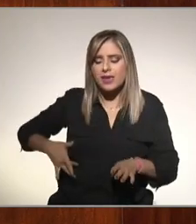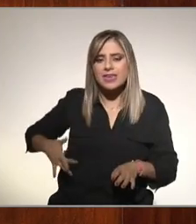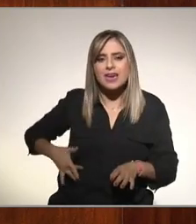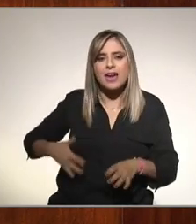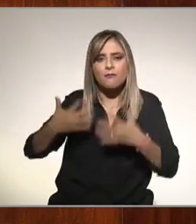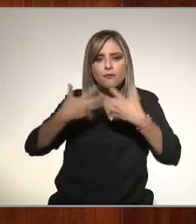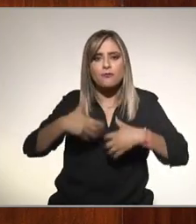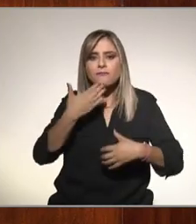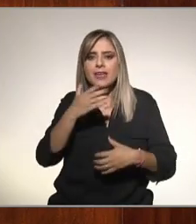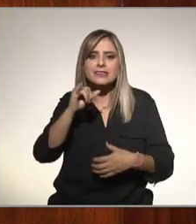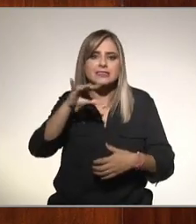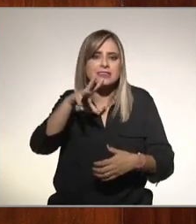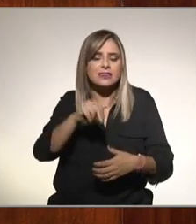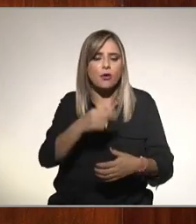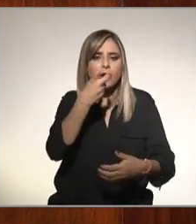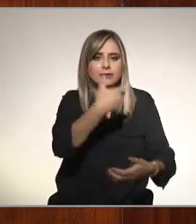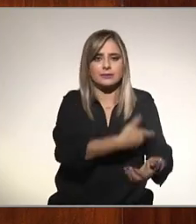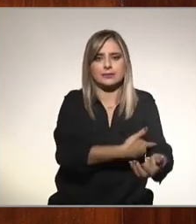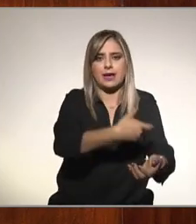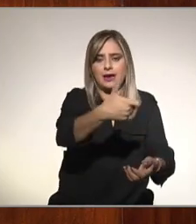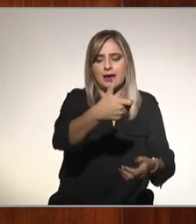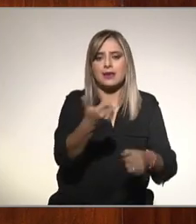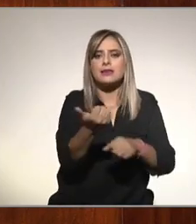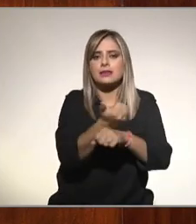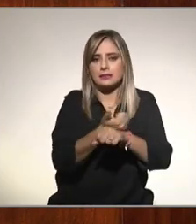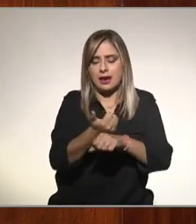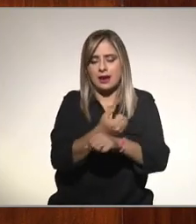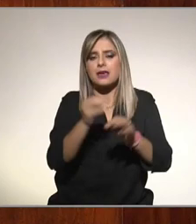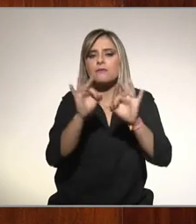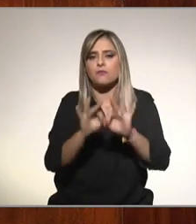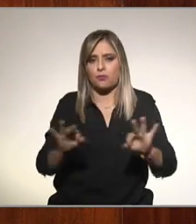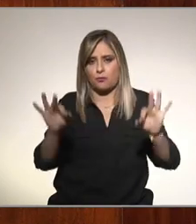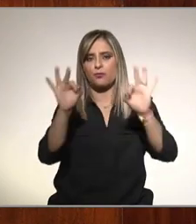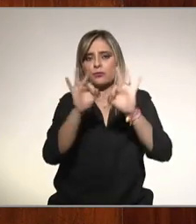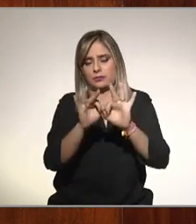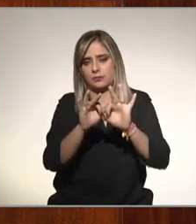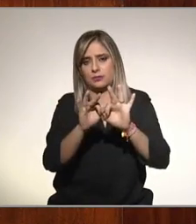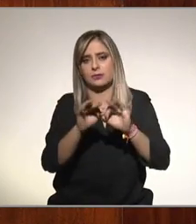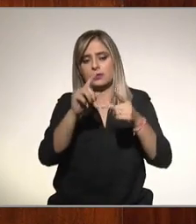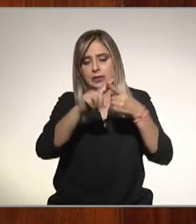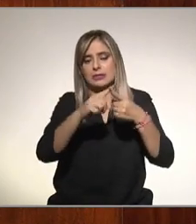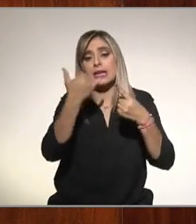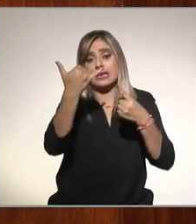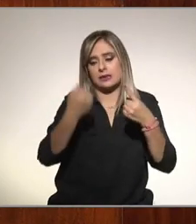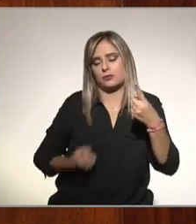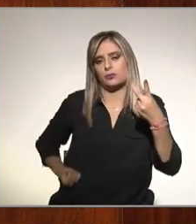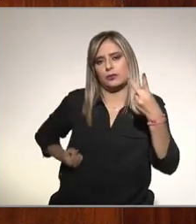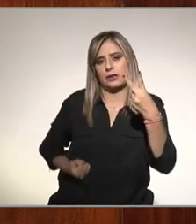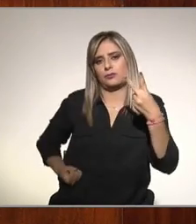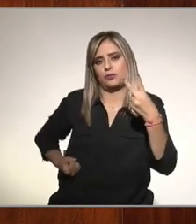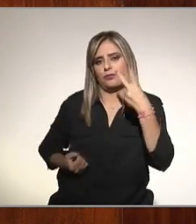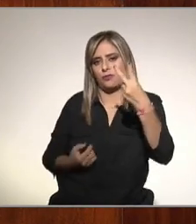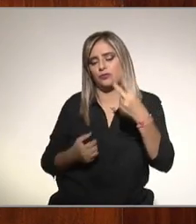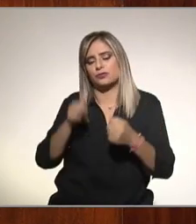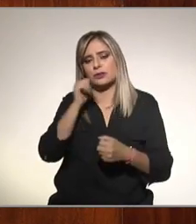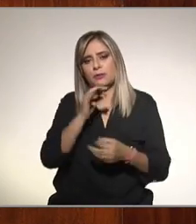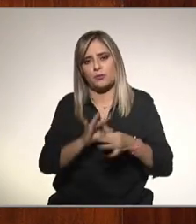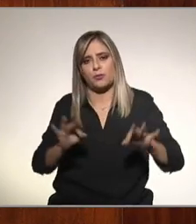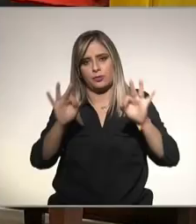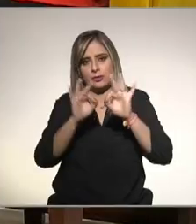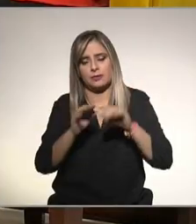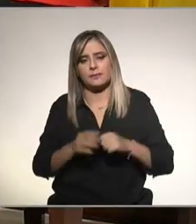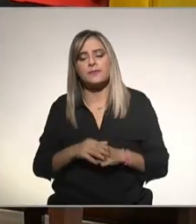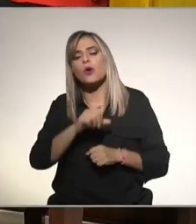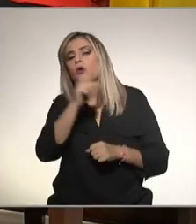los pacientes deben de tener las pruebas de funcionamiento hepático y el ultrasonido ok ok que más que otro